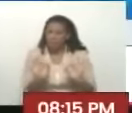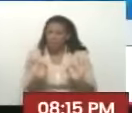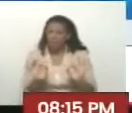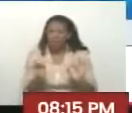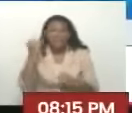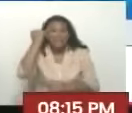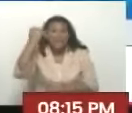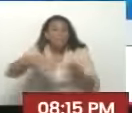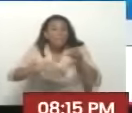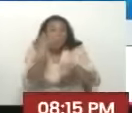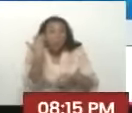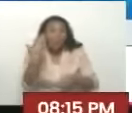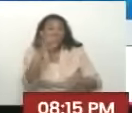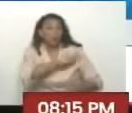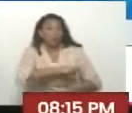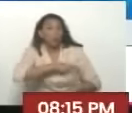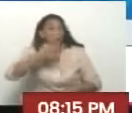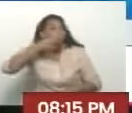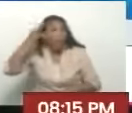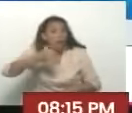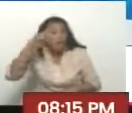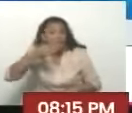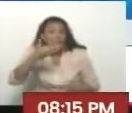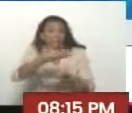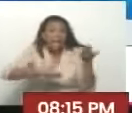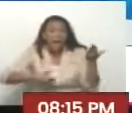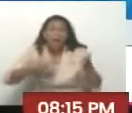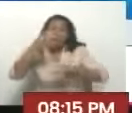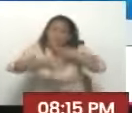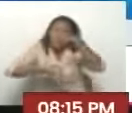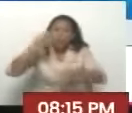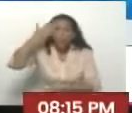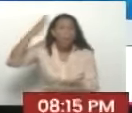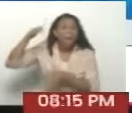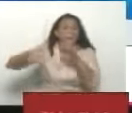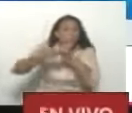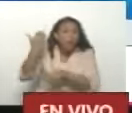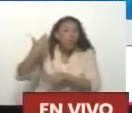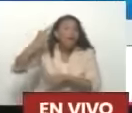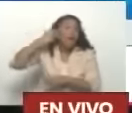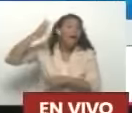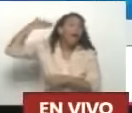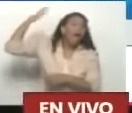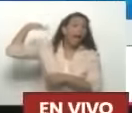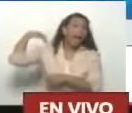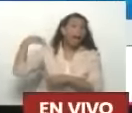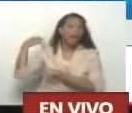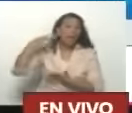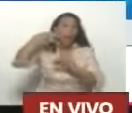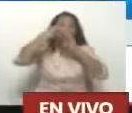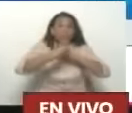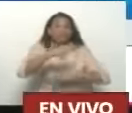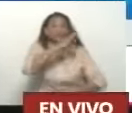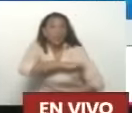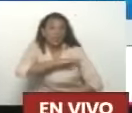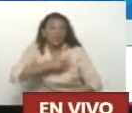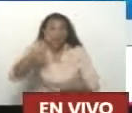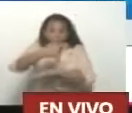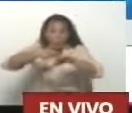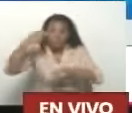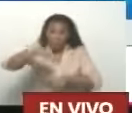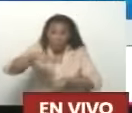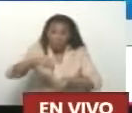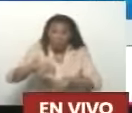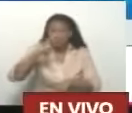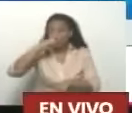El modelo De la sociedad Original Él hablaba De la sociedad Modelo de sociedad Original Que después Fue el modelo Socialista Pero